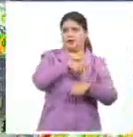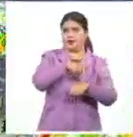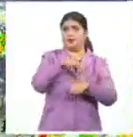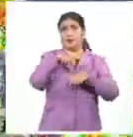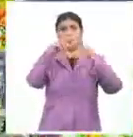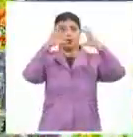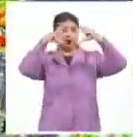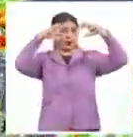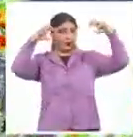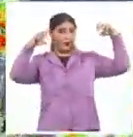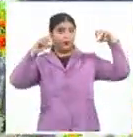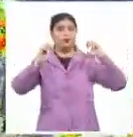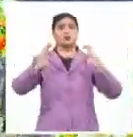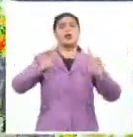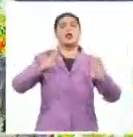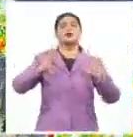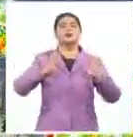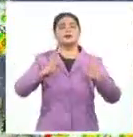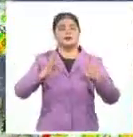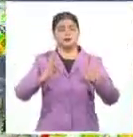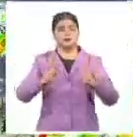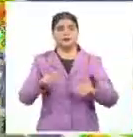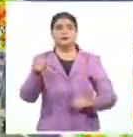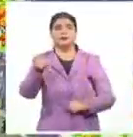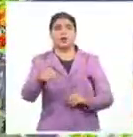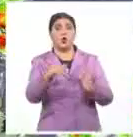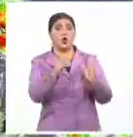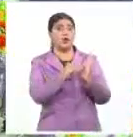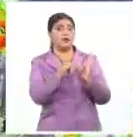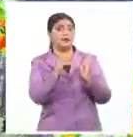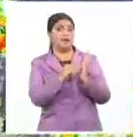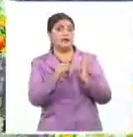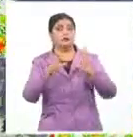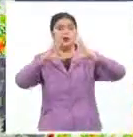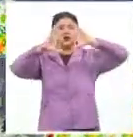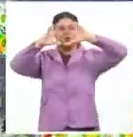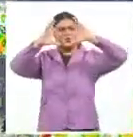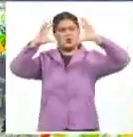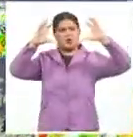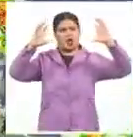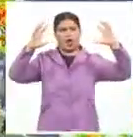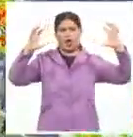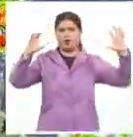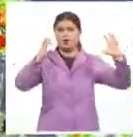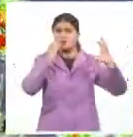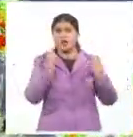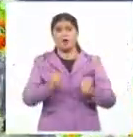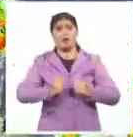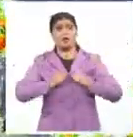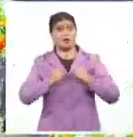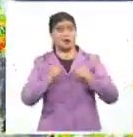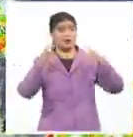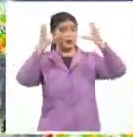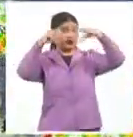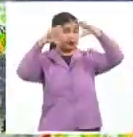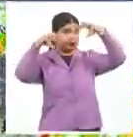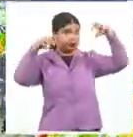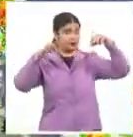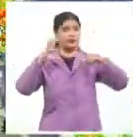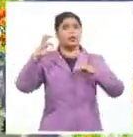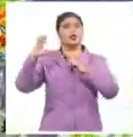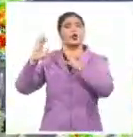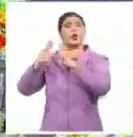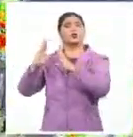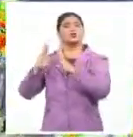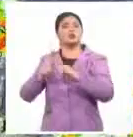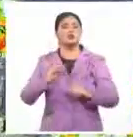región central, mis amigos la tarde será nublada y la mayor probabilidad de lluvia pudiera estar en el occidente y zonas del